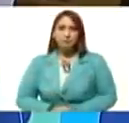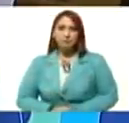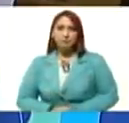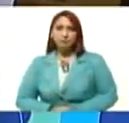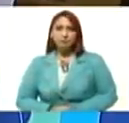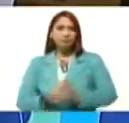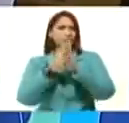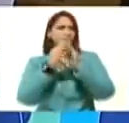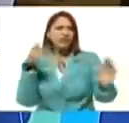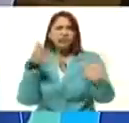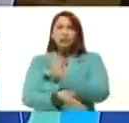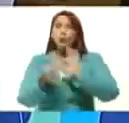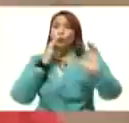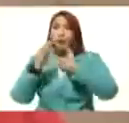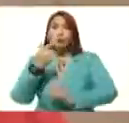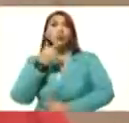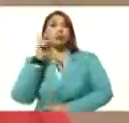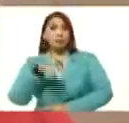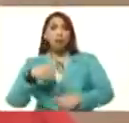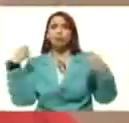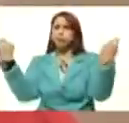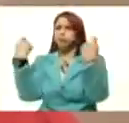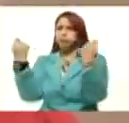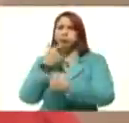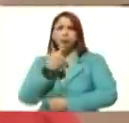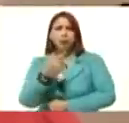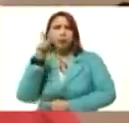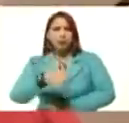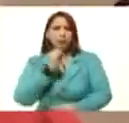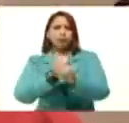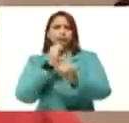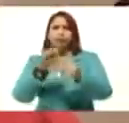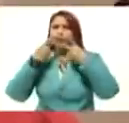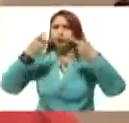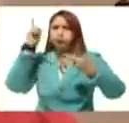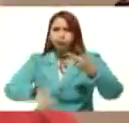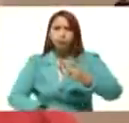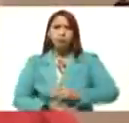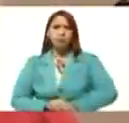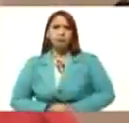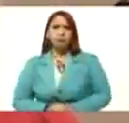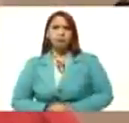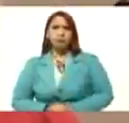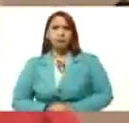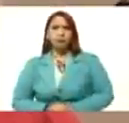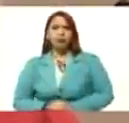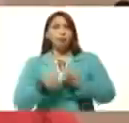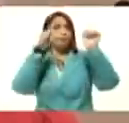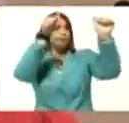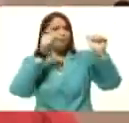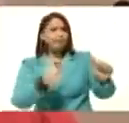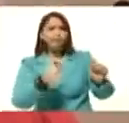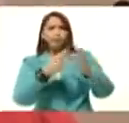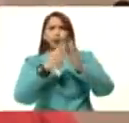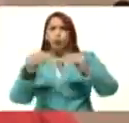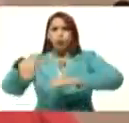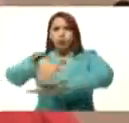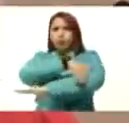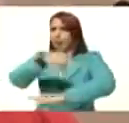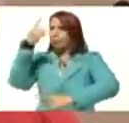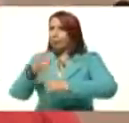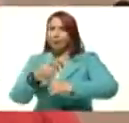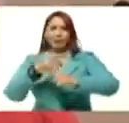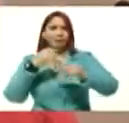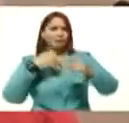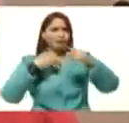Todo lo que es comunicación, medios o comunicación, como yo digo, redes, medios, paredes y calles. Calles,